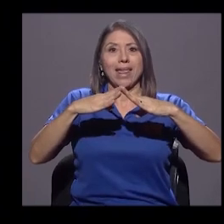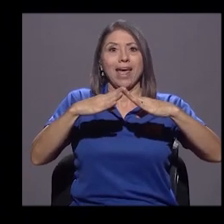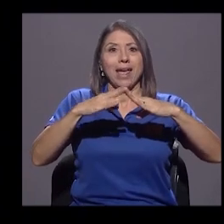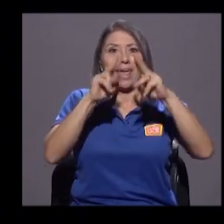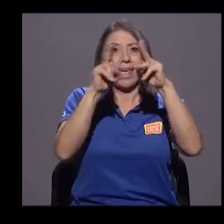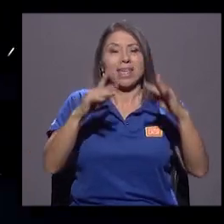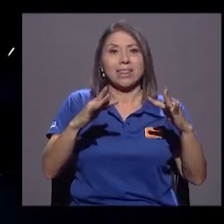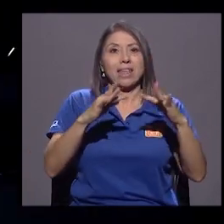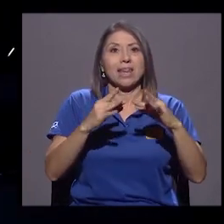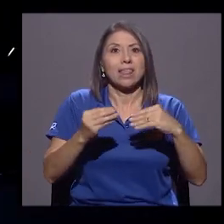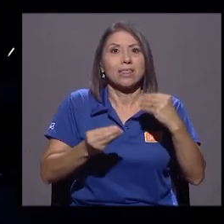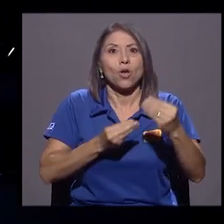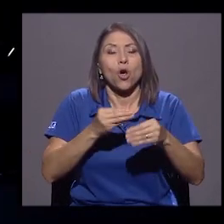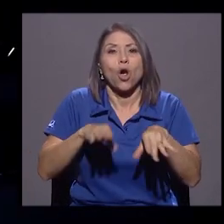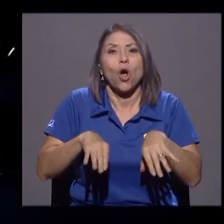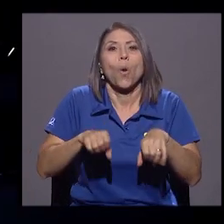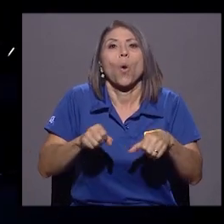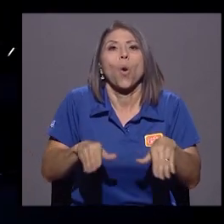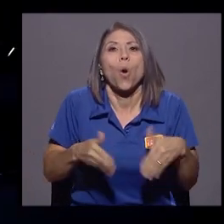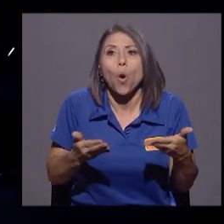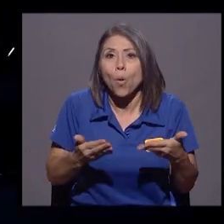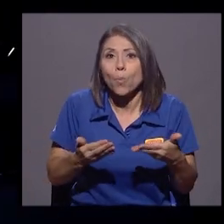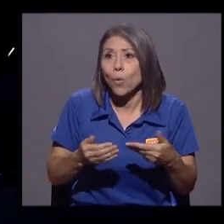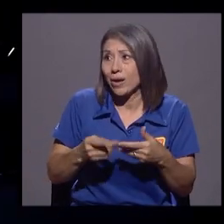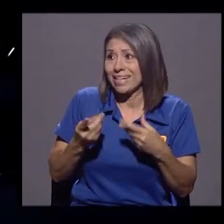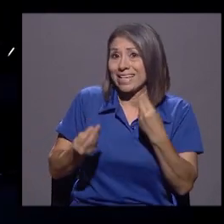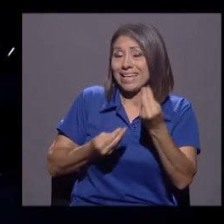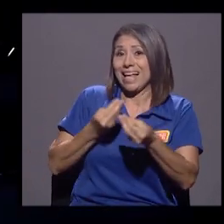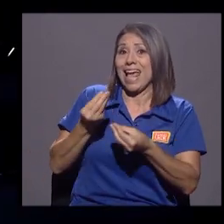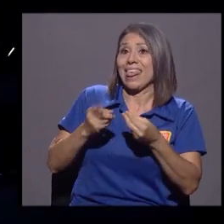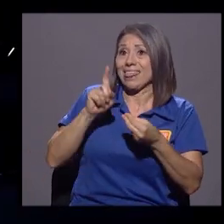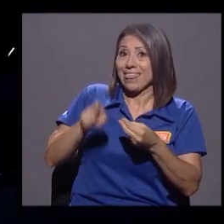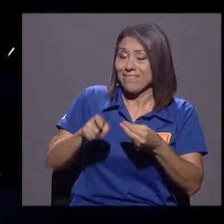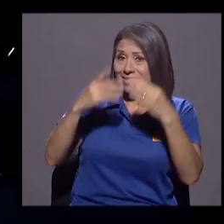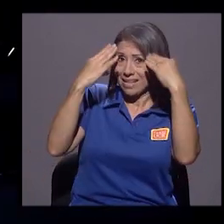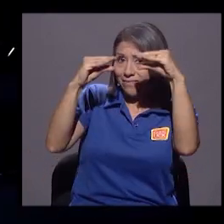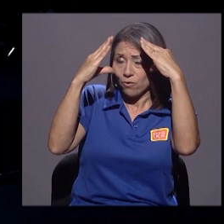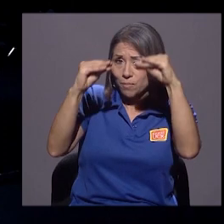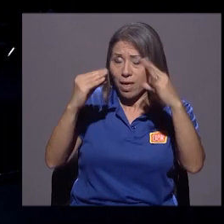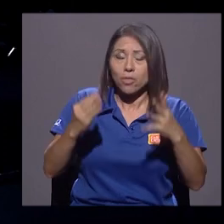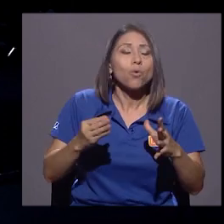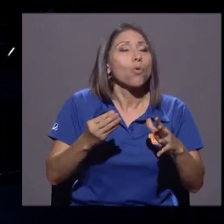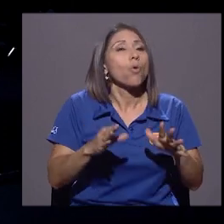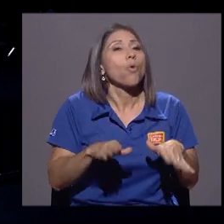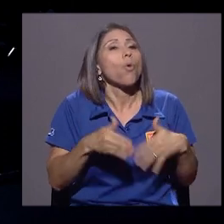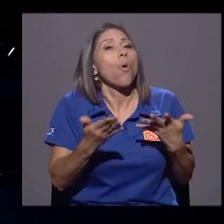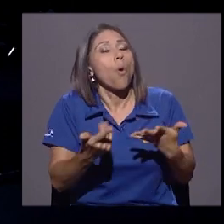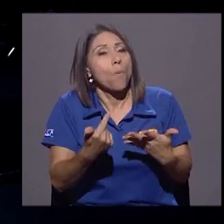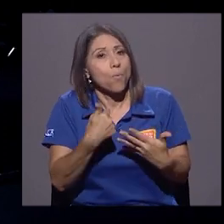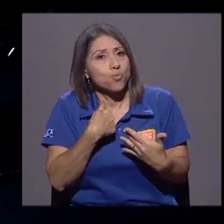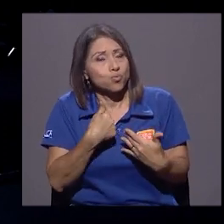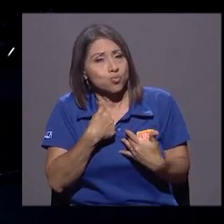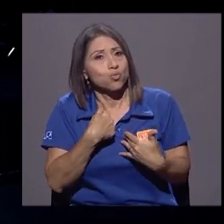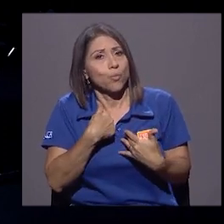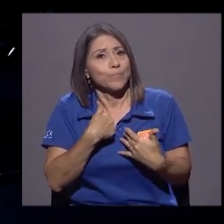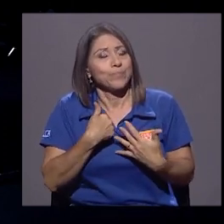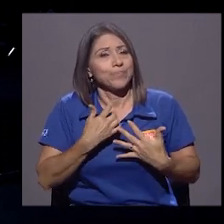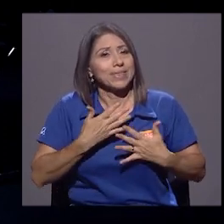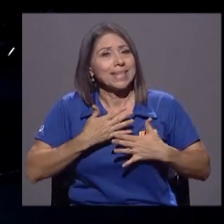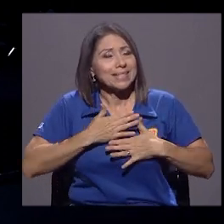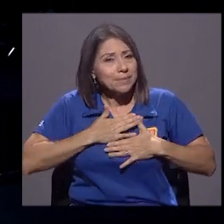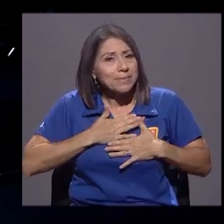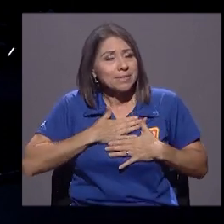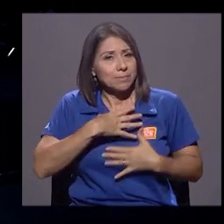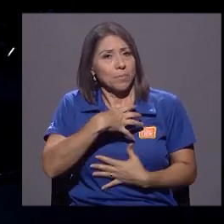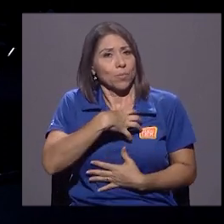El que está mal informado. ¿Cómo interactúo desde mis